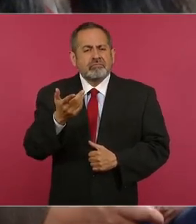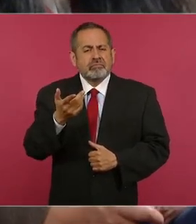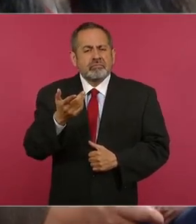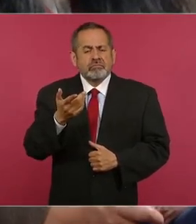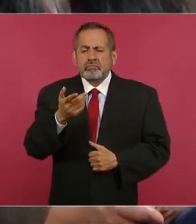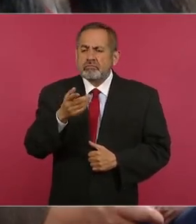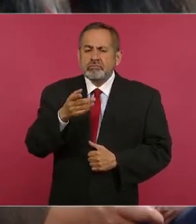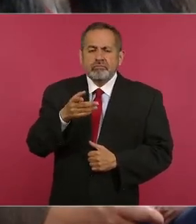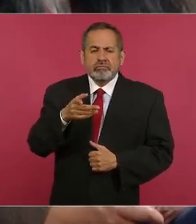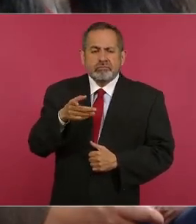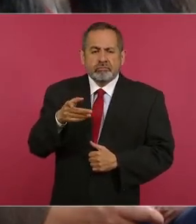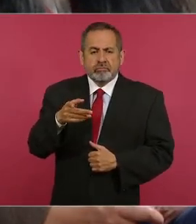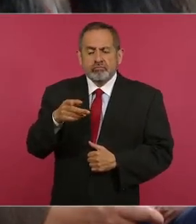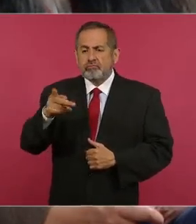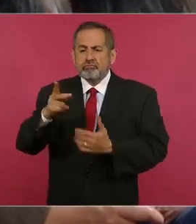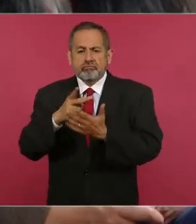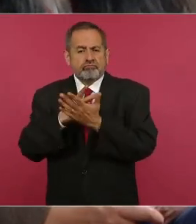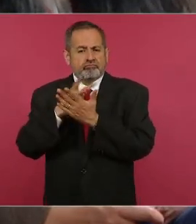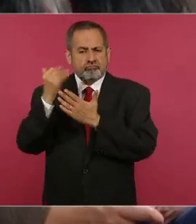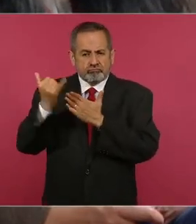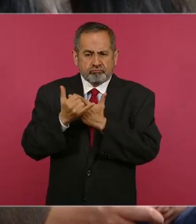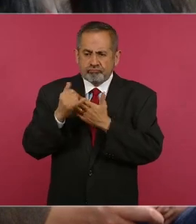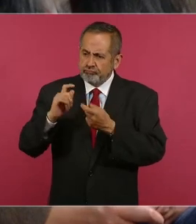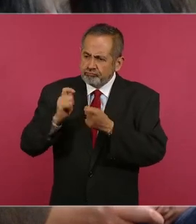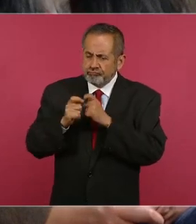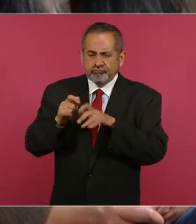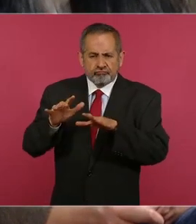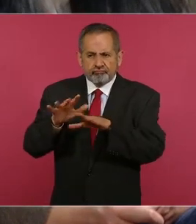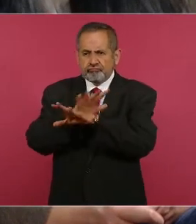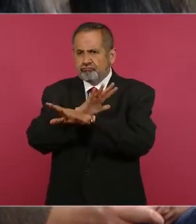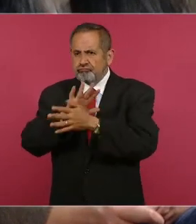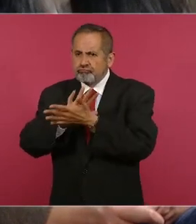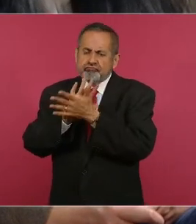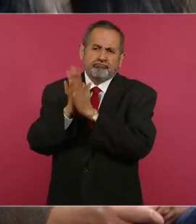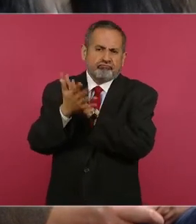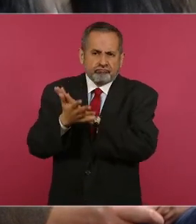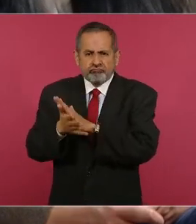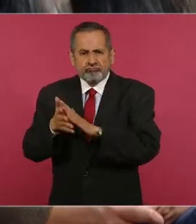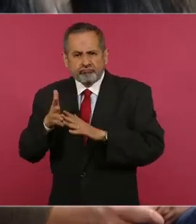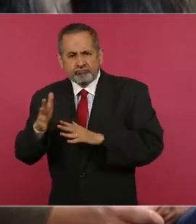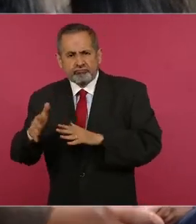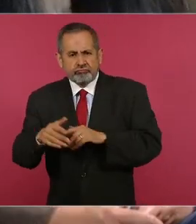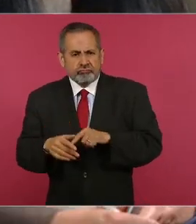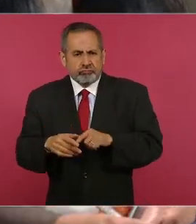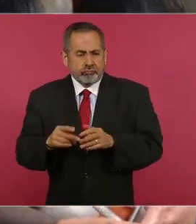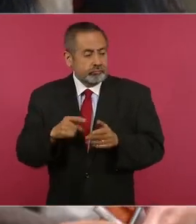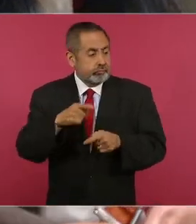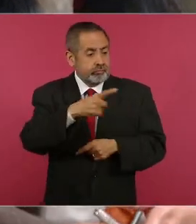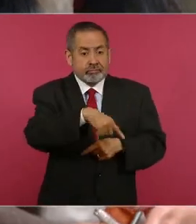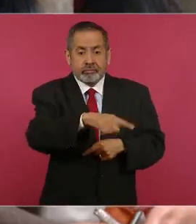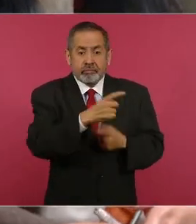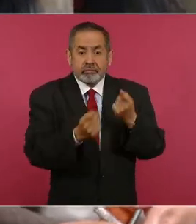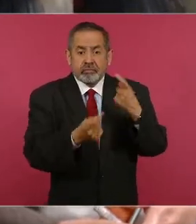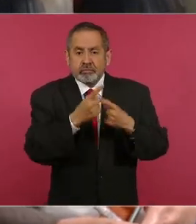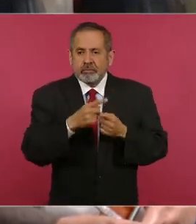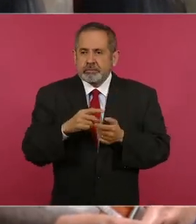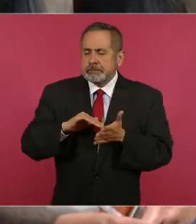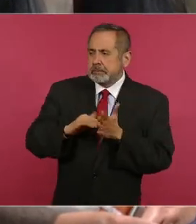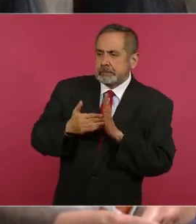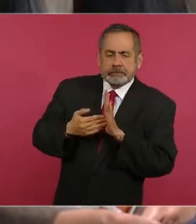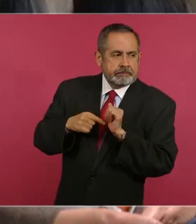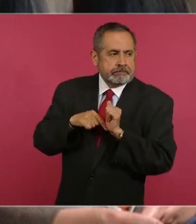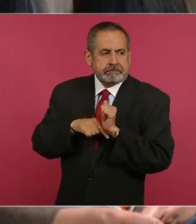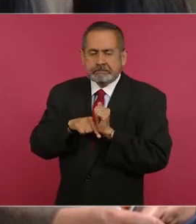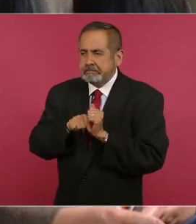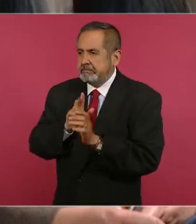proyecto que tiene usted de cambio, que tanto ha mencionado, de que no vuelvan por sus fueros esas personas que